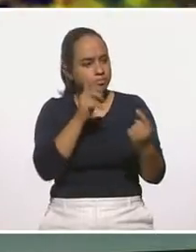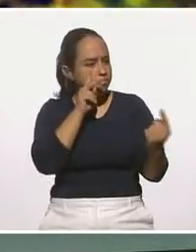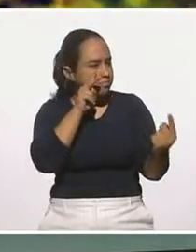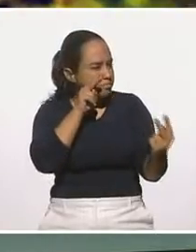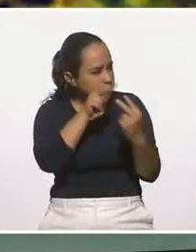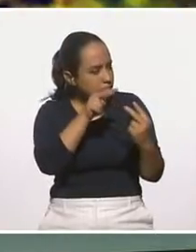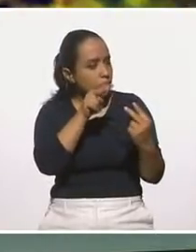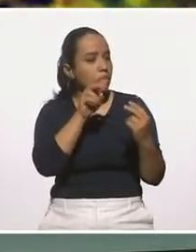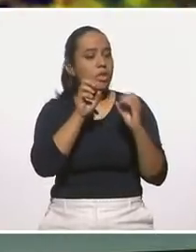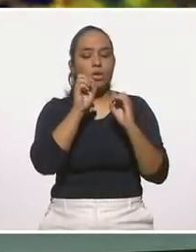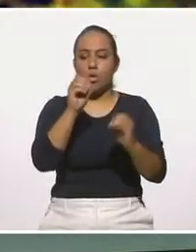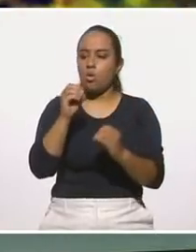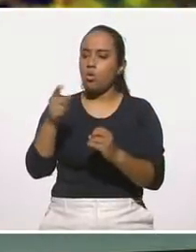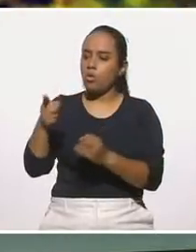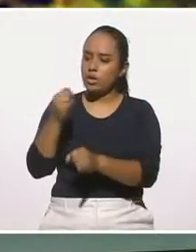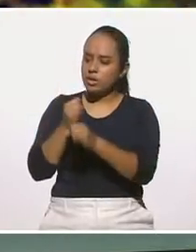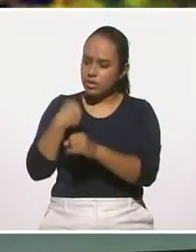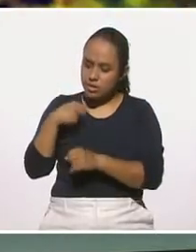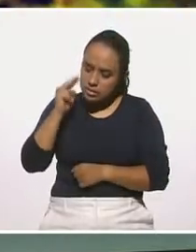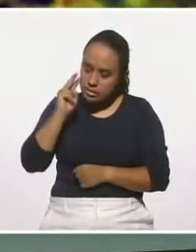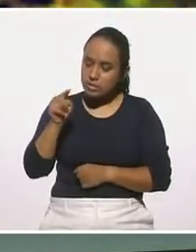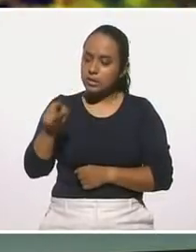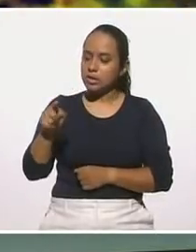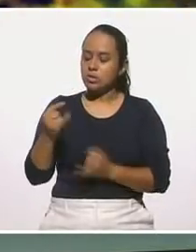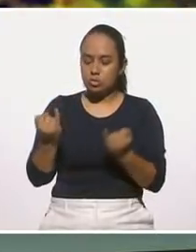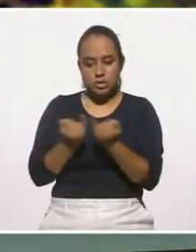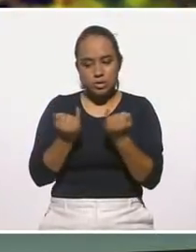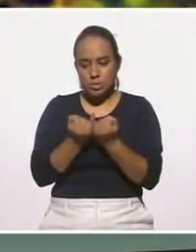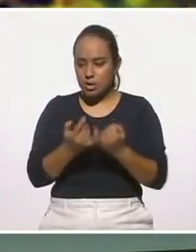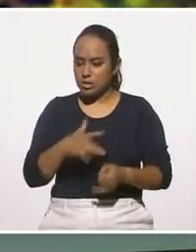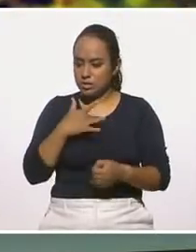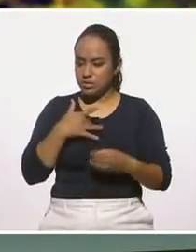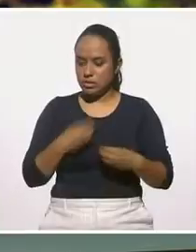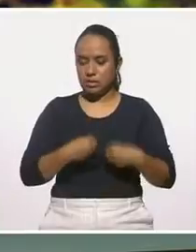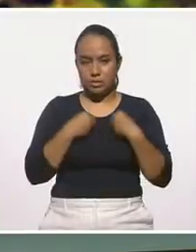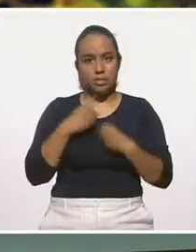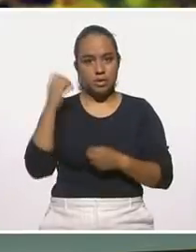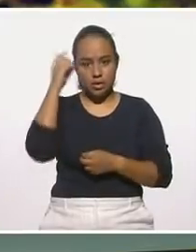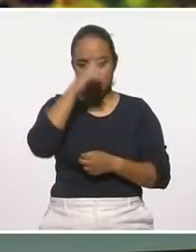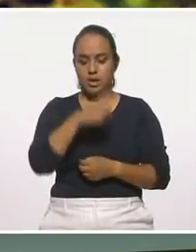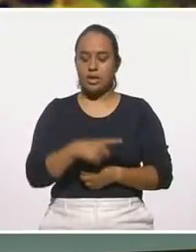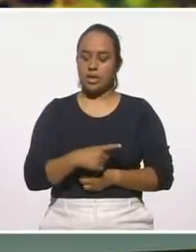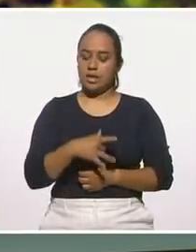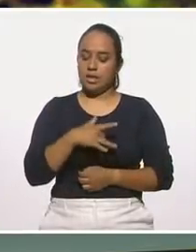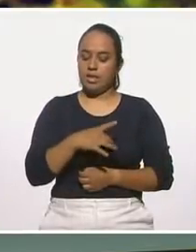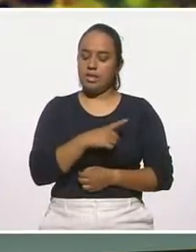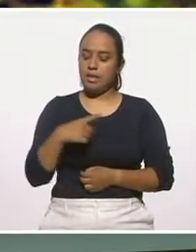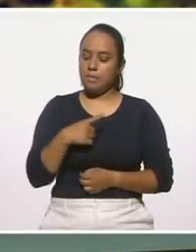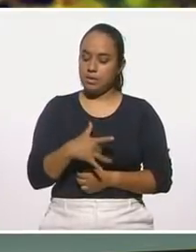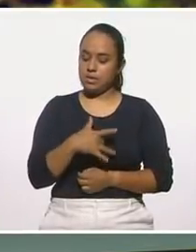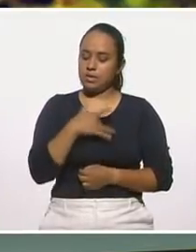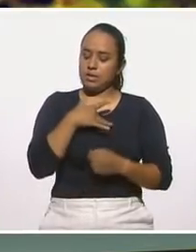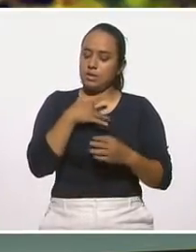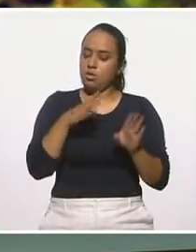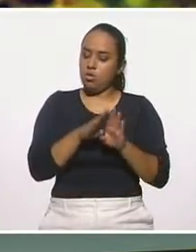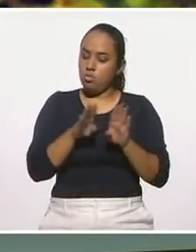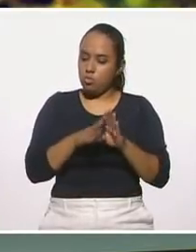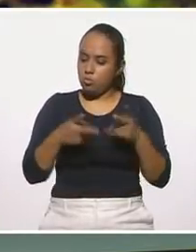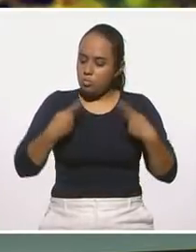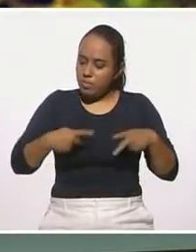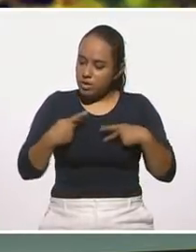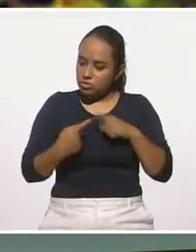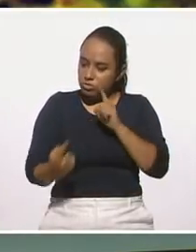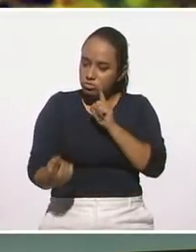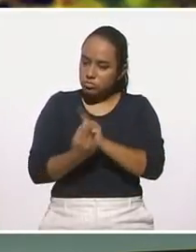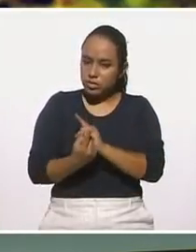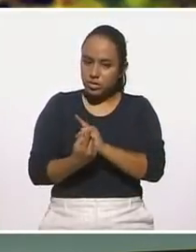sociales, pero humanizo que también eres una persona que está viviendo una situación crítica. Tengo que personalizar, tengo que acostumbrarme a reconocerlo con su